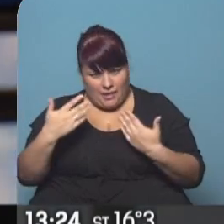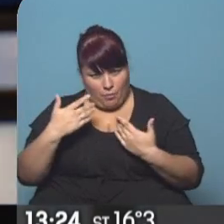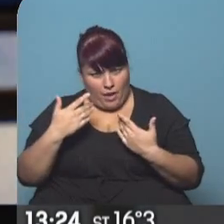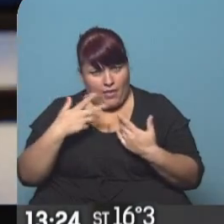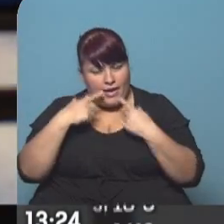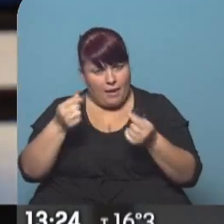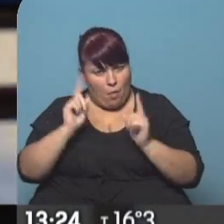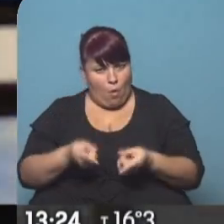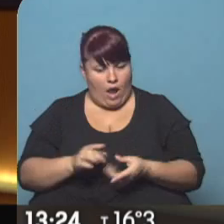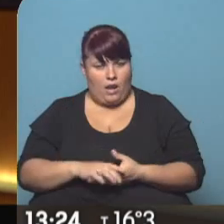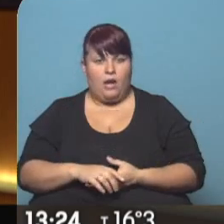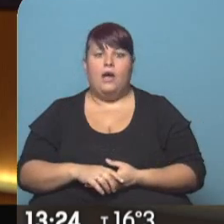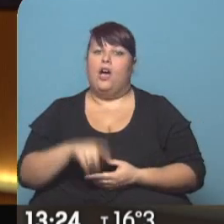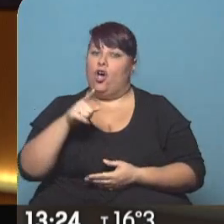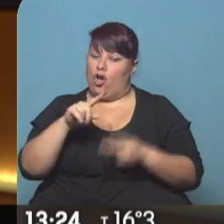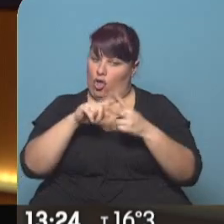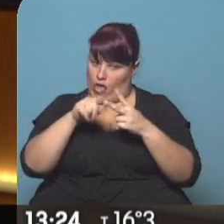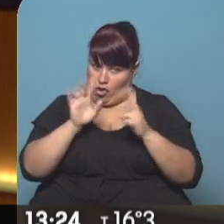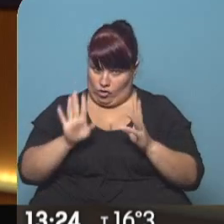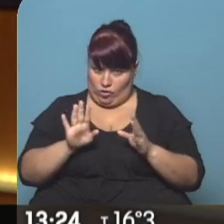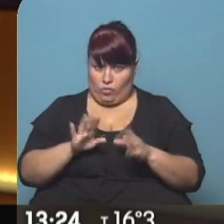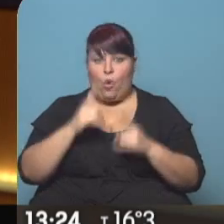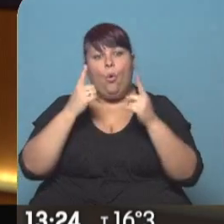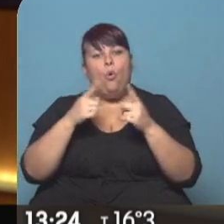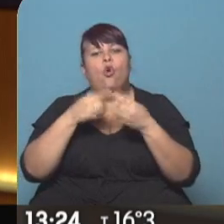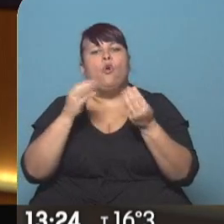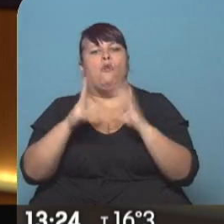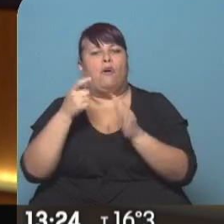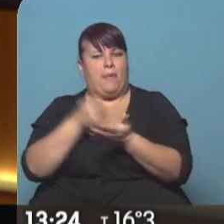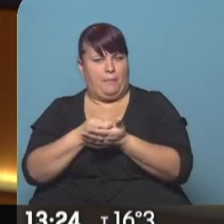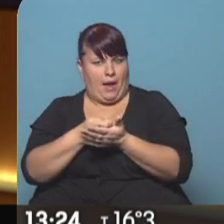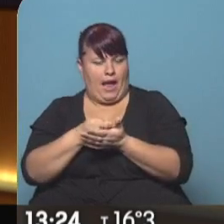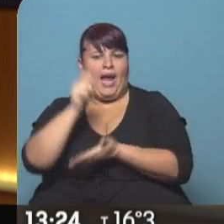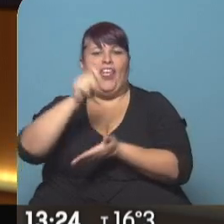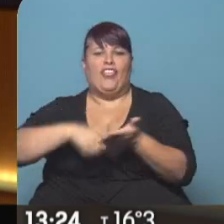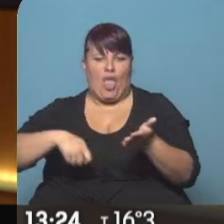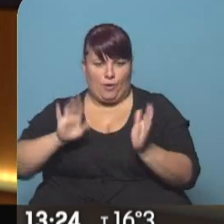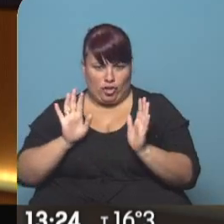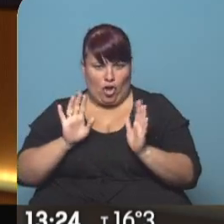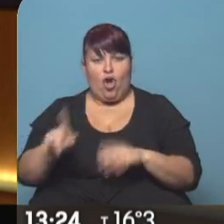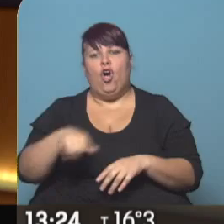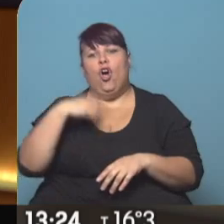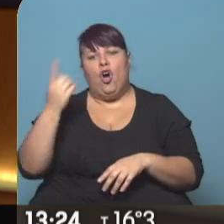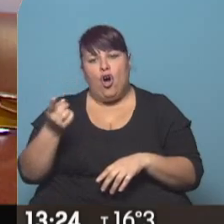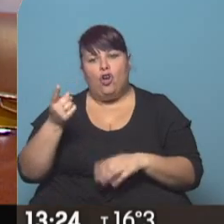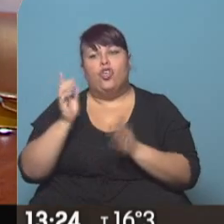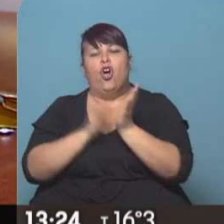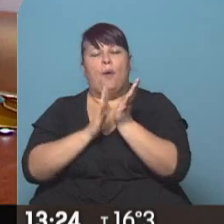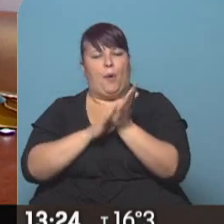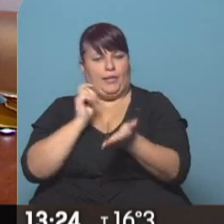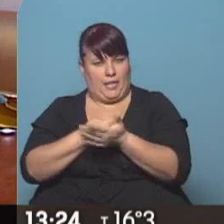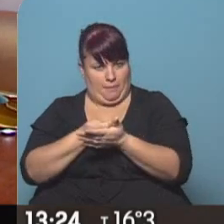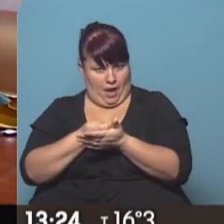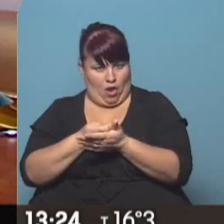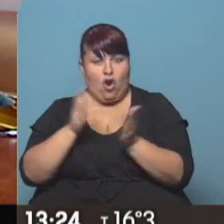reclamar igual? Mirá, ahí hay dos cosas. Una cosa es cómo vos pagás a través de débito automático y otra cosa es el comprobante del pago.